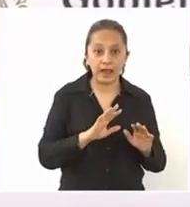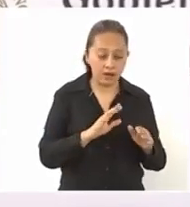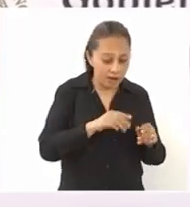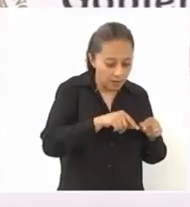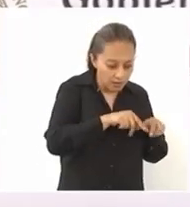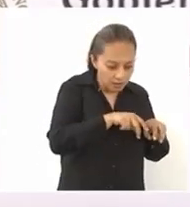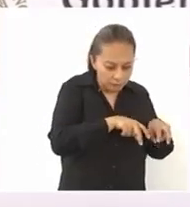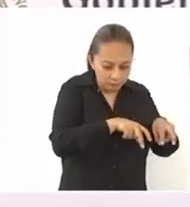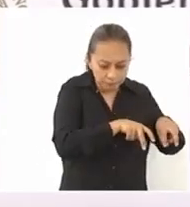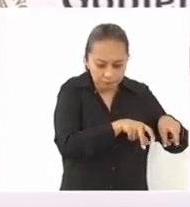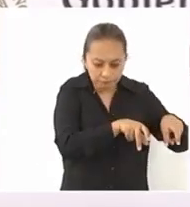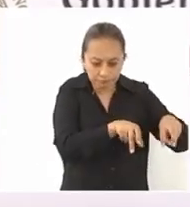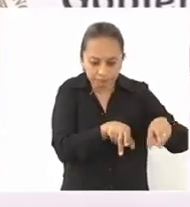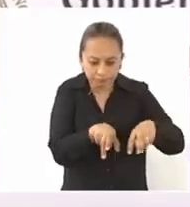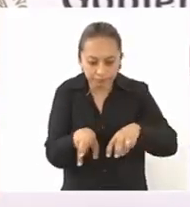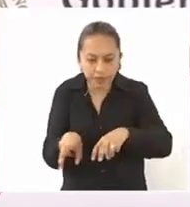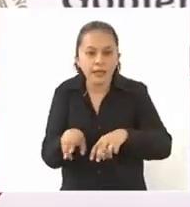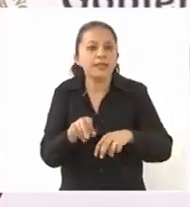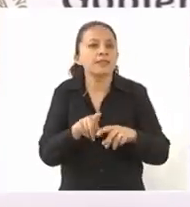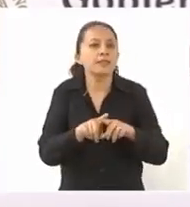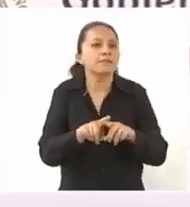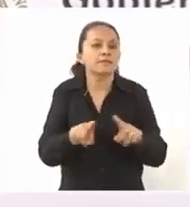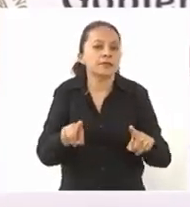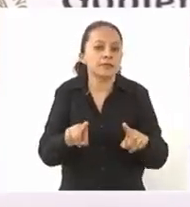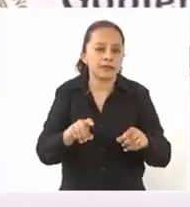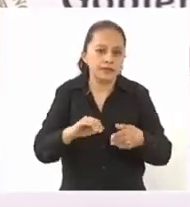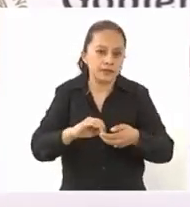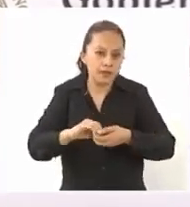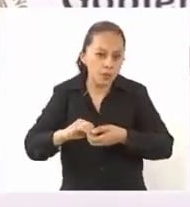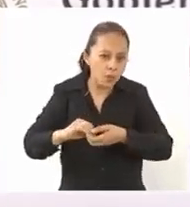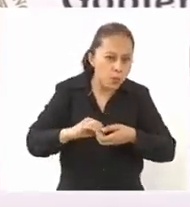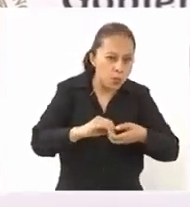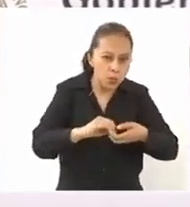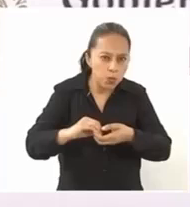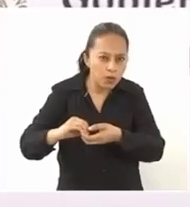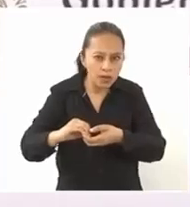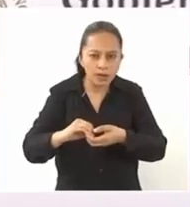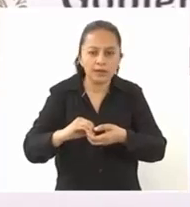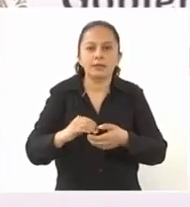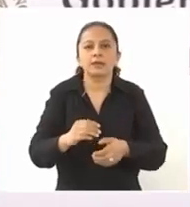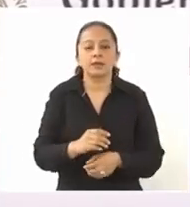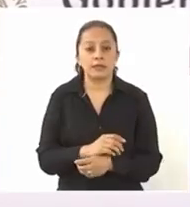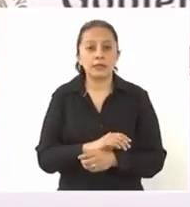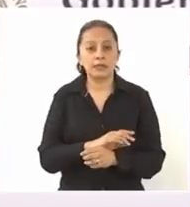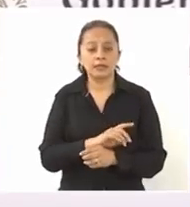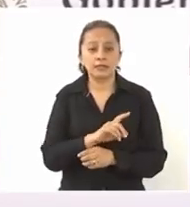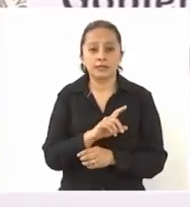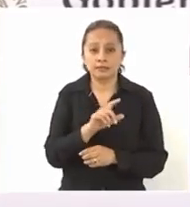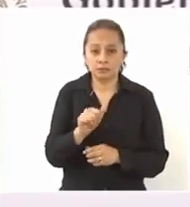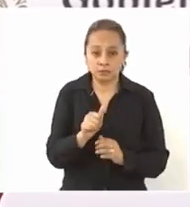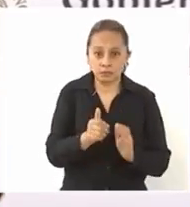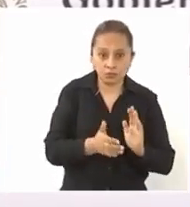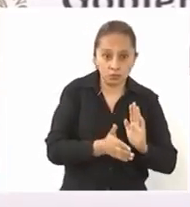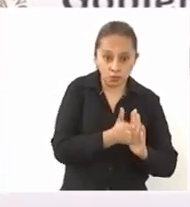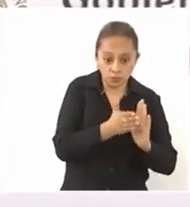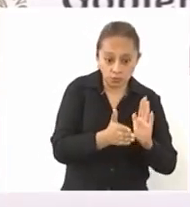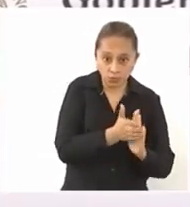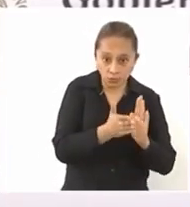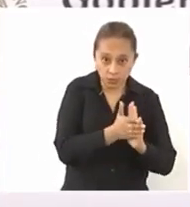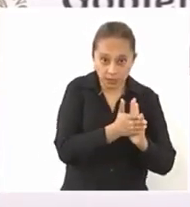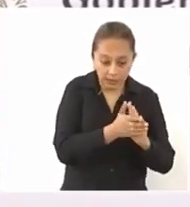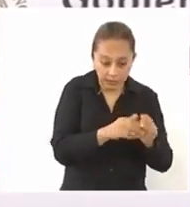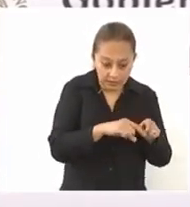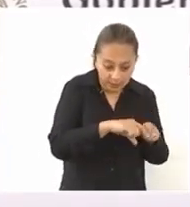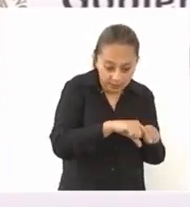al tren de carga. Es decir, va a pasar el tren de carga y además se van a construir vías especiales